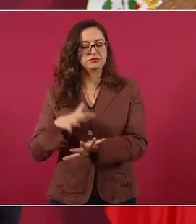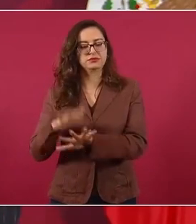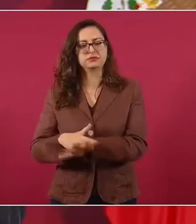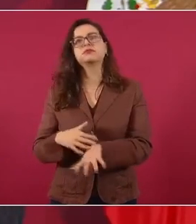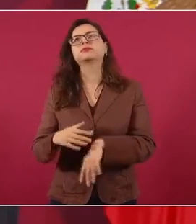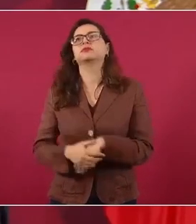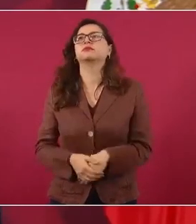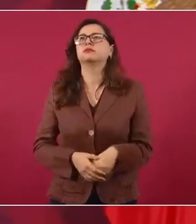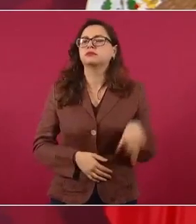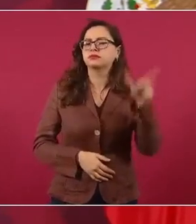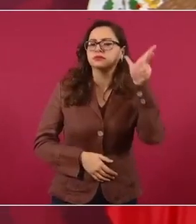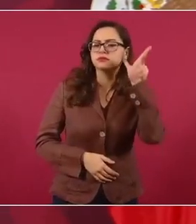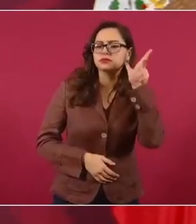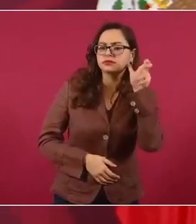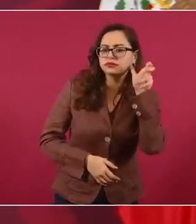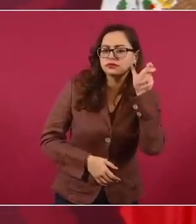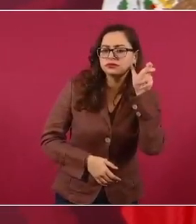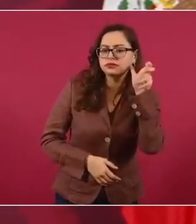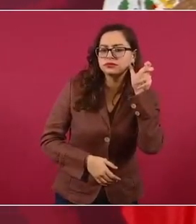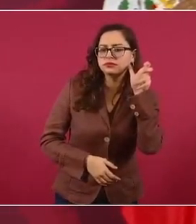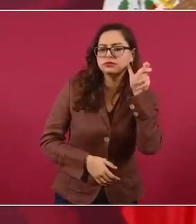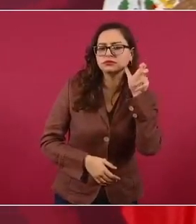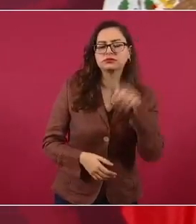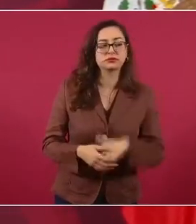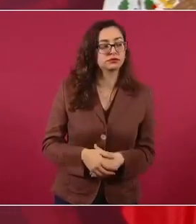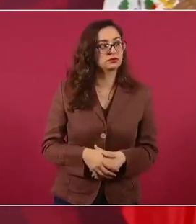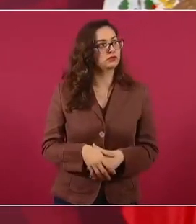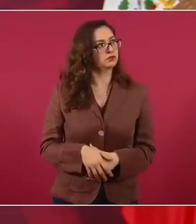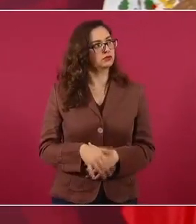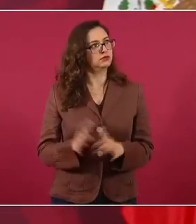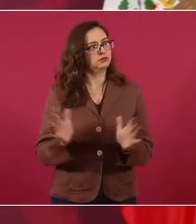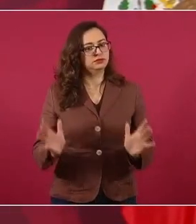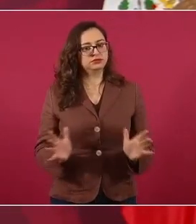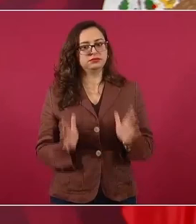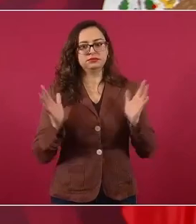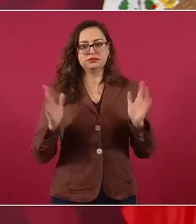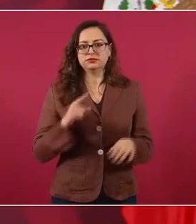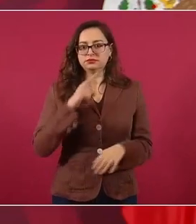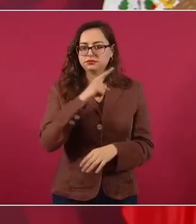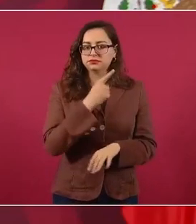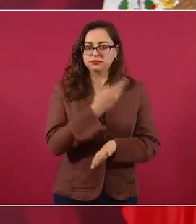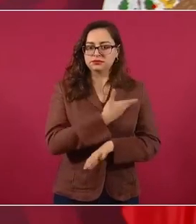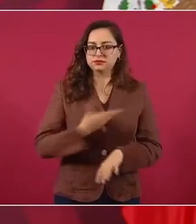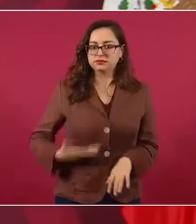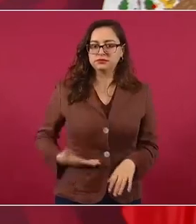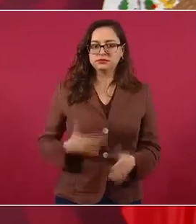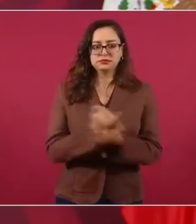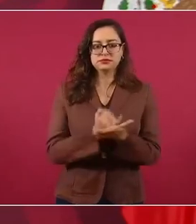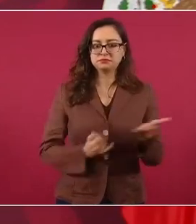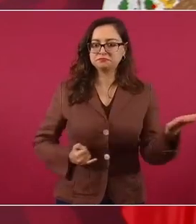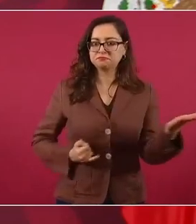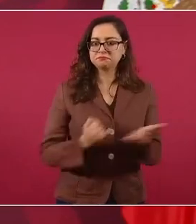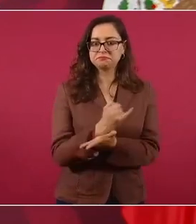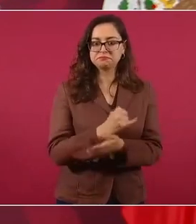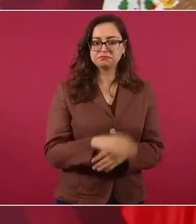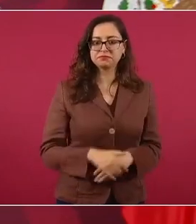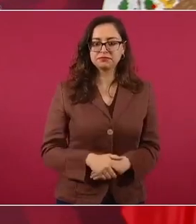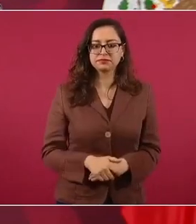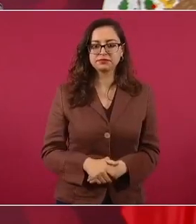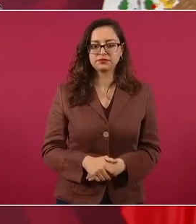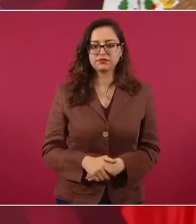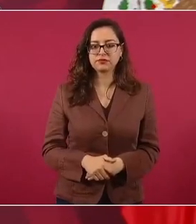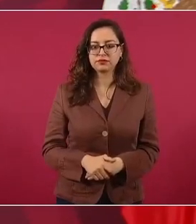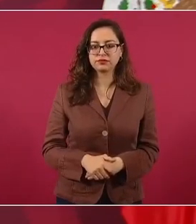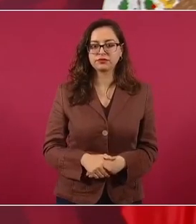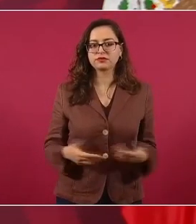eso, ya oficial, y le dije a